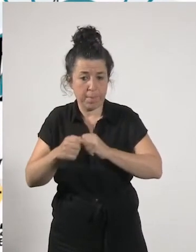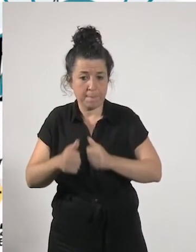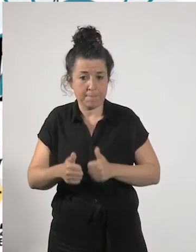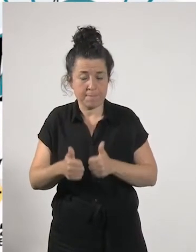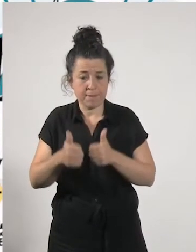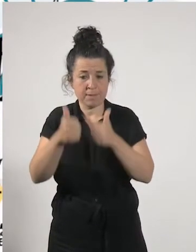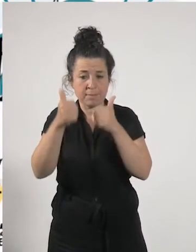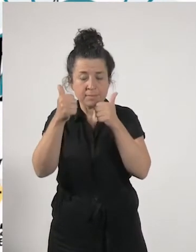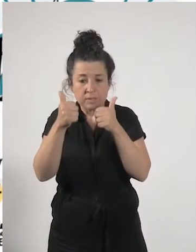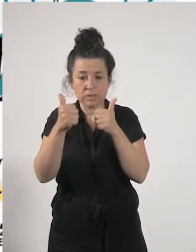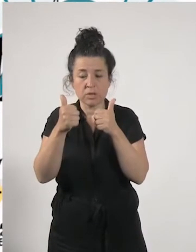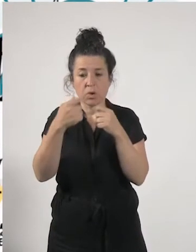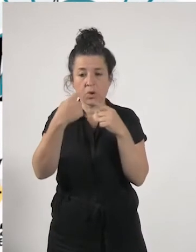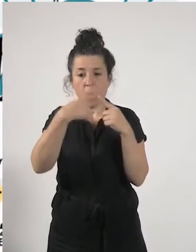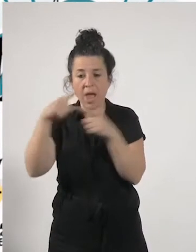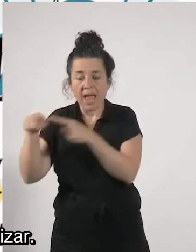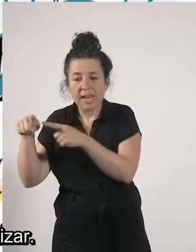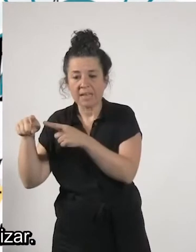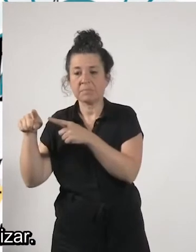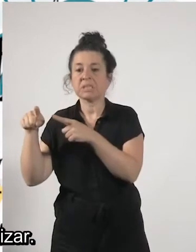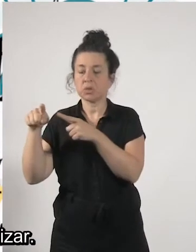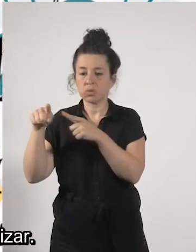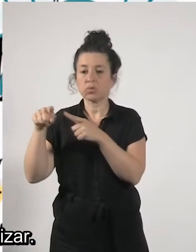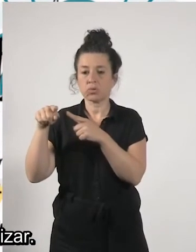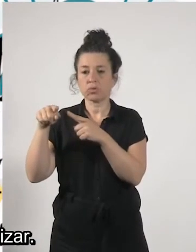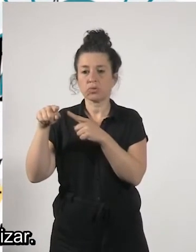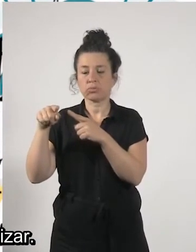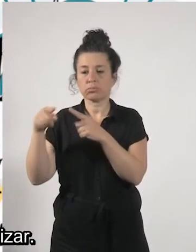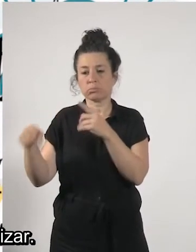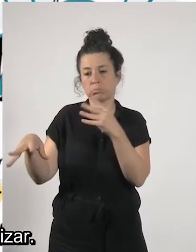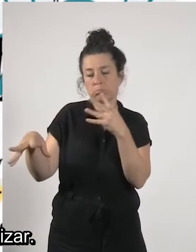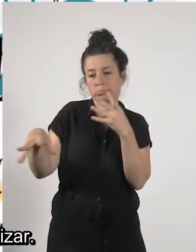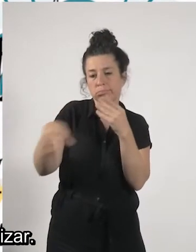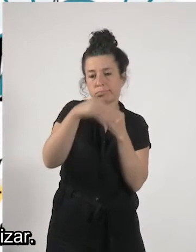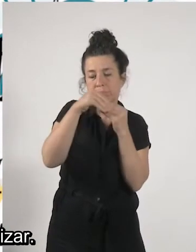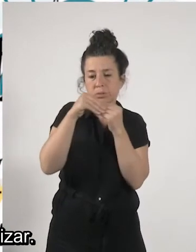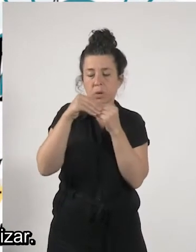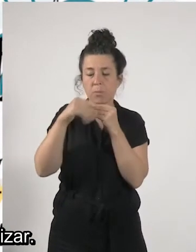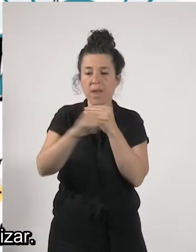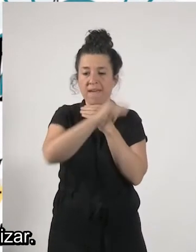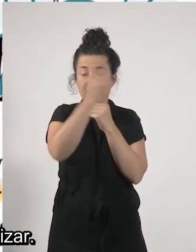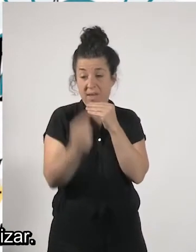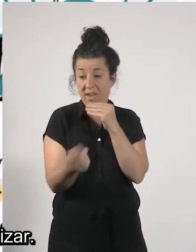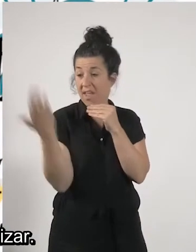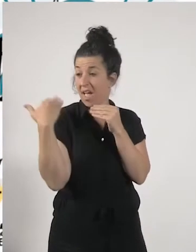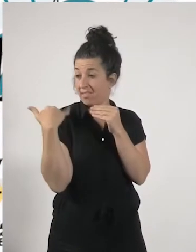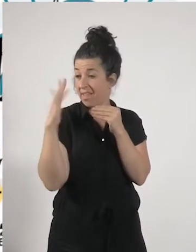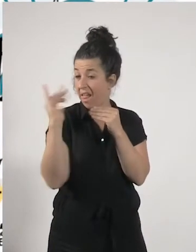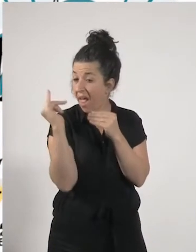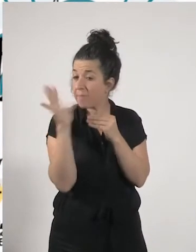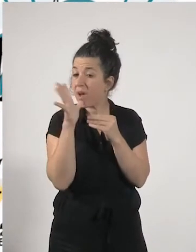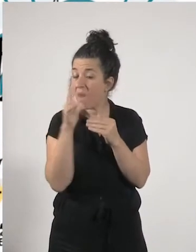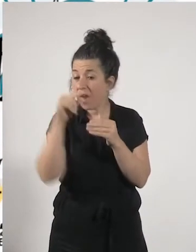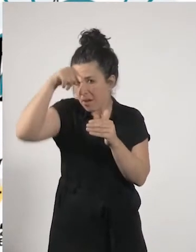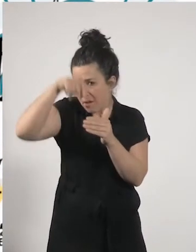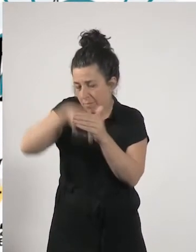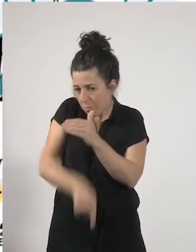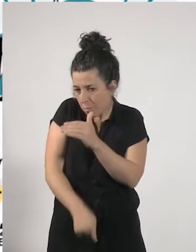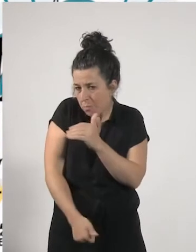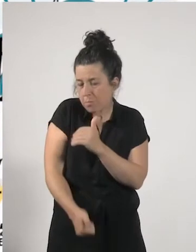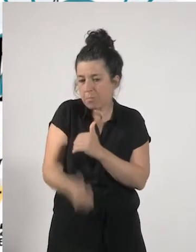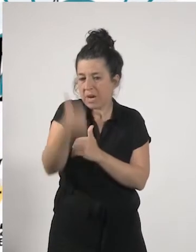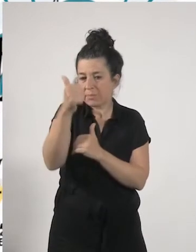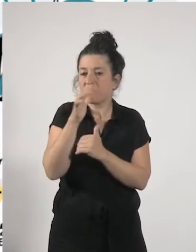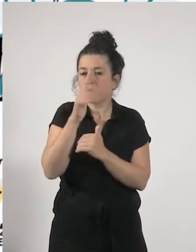que han ido complementando como una imagen de algo que ya existía pero que lo que ha hecho es profundizar por eso también en la parte de